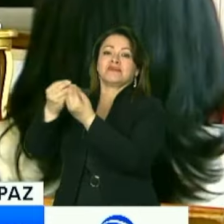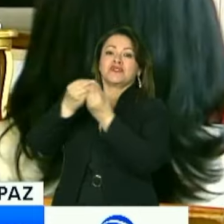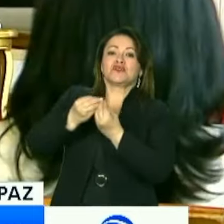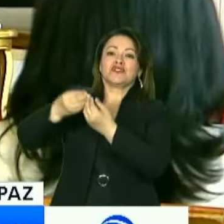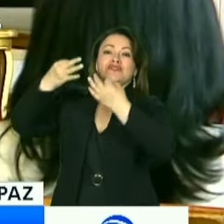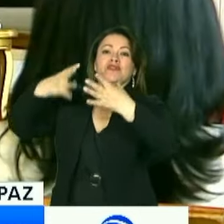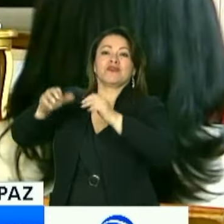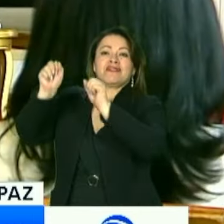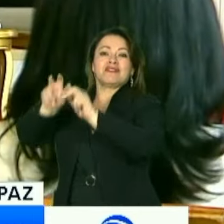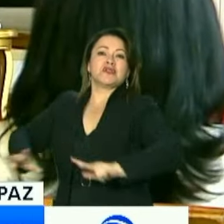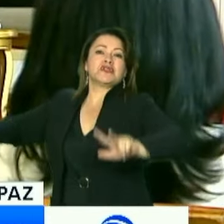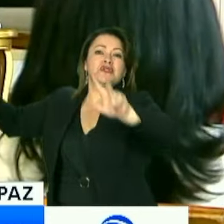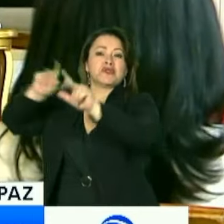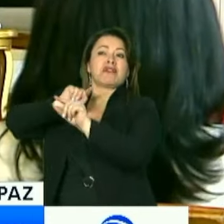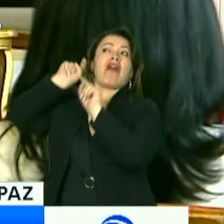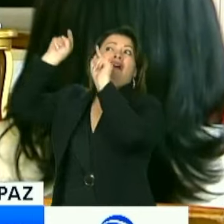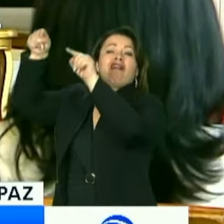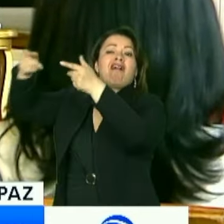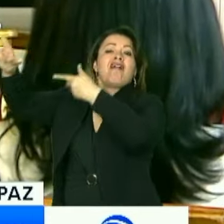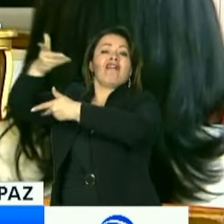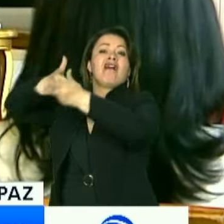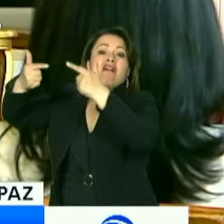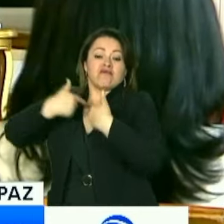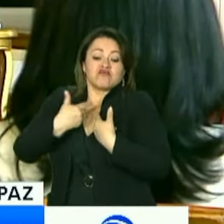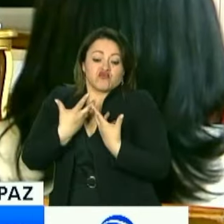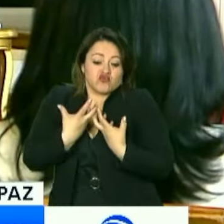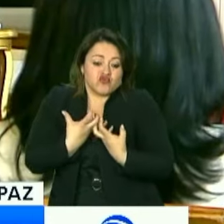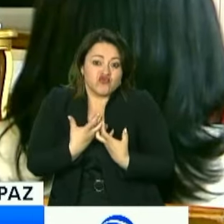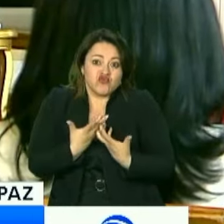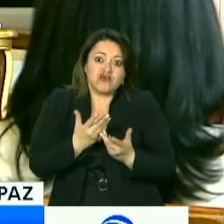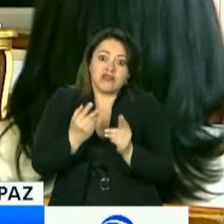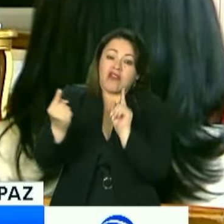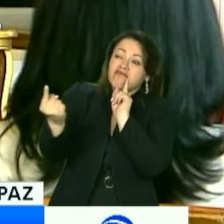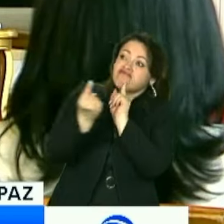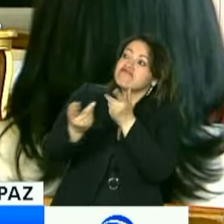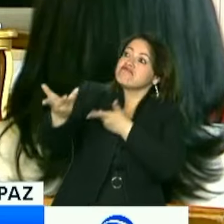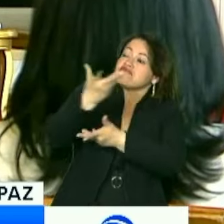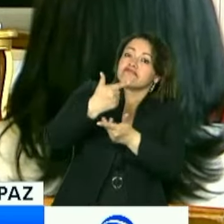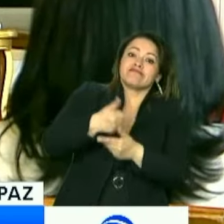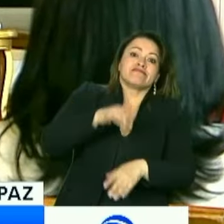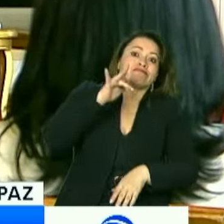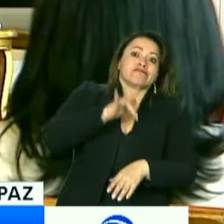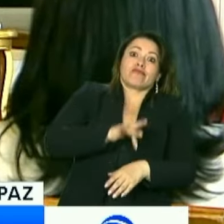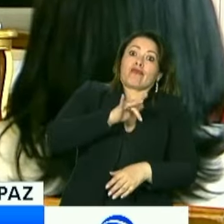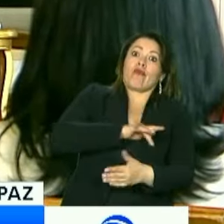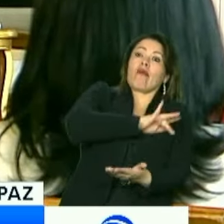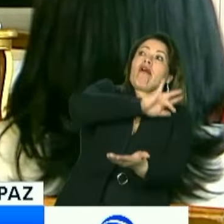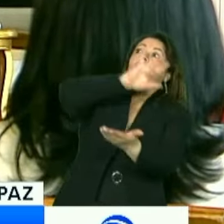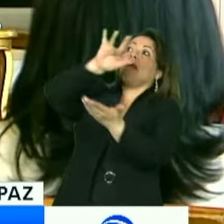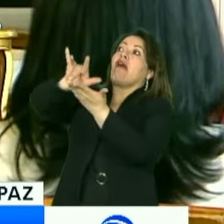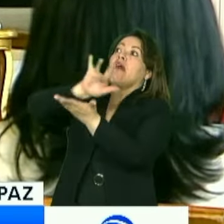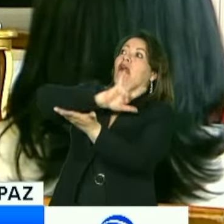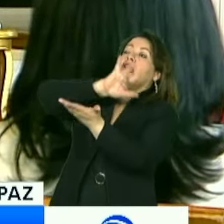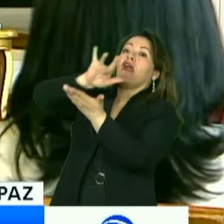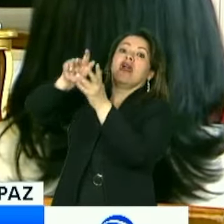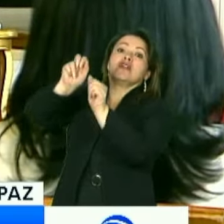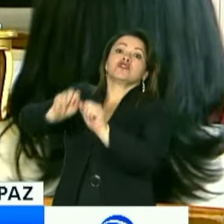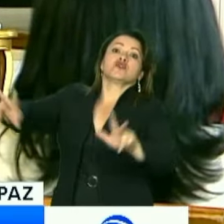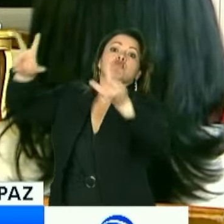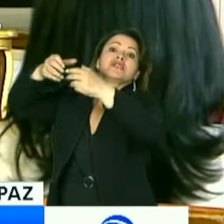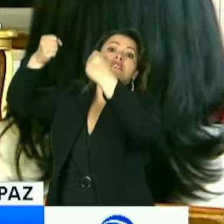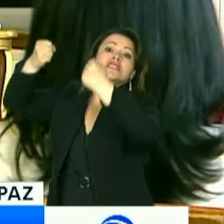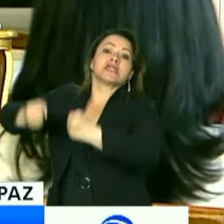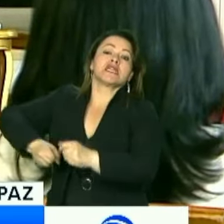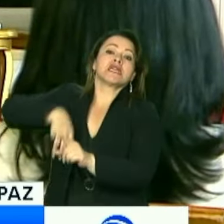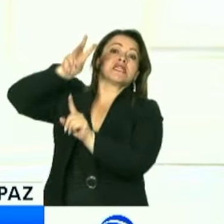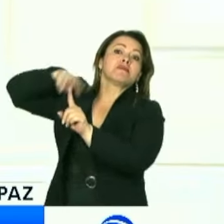ONU. Yo quiero que se abra la discusión porque nos va a tocar ir a las Naciones Unidas. Cada tres meses hay que ir. Esto no